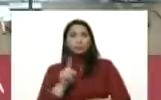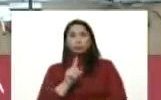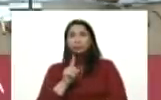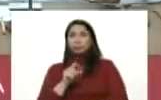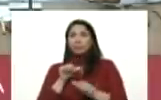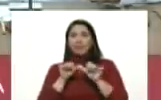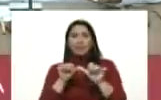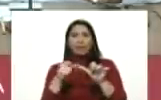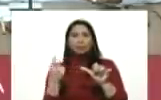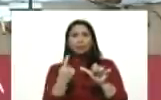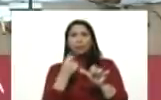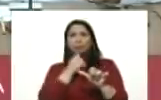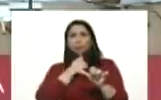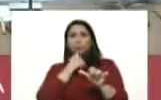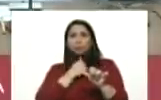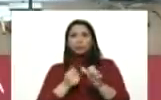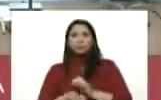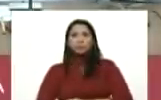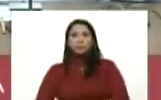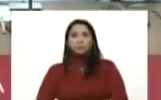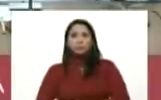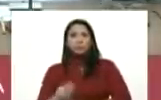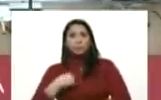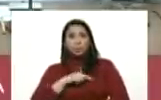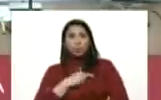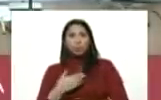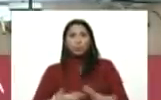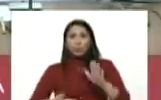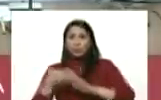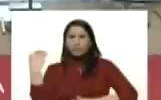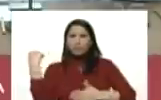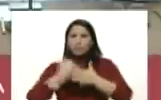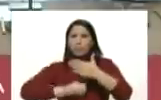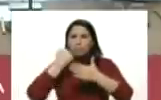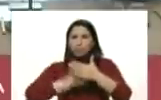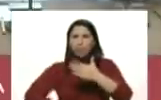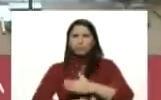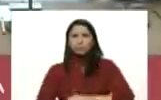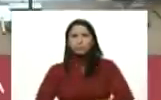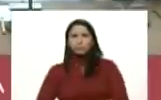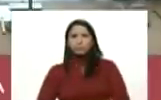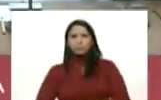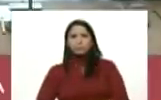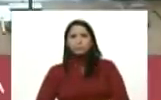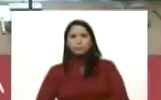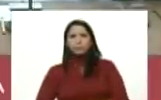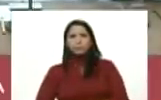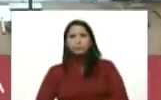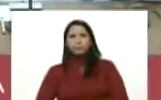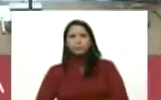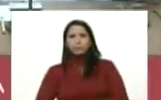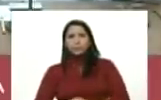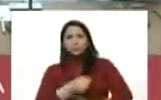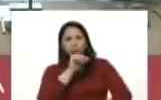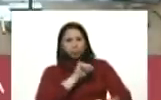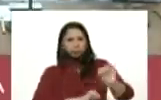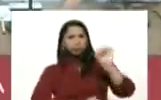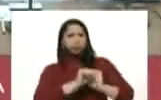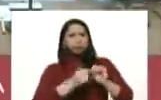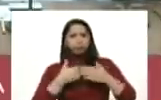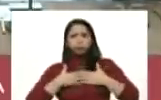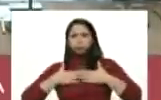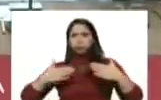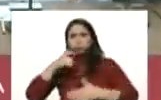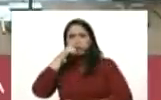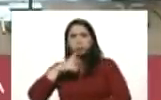quedado solo en la resistencia hemos ido a la batalla por pasar una contraofensiva y garantizarle al